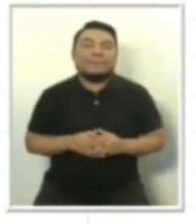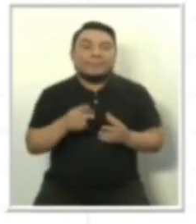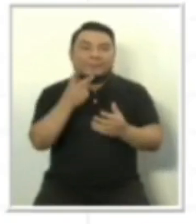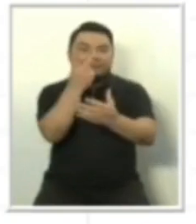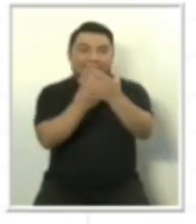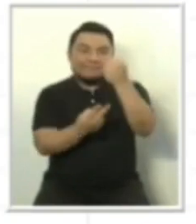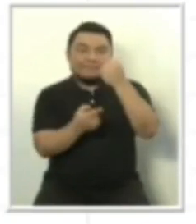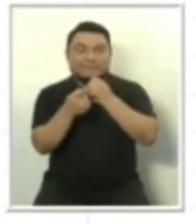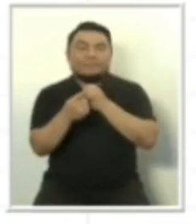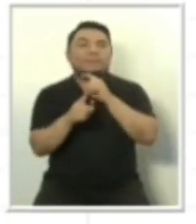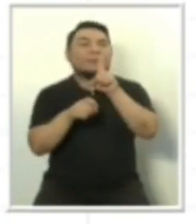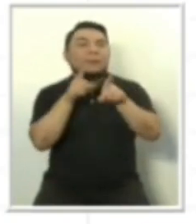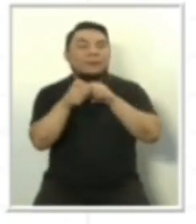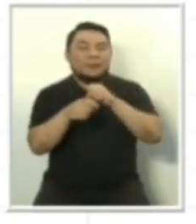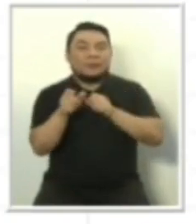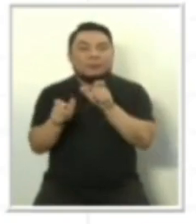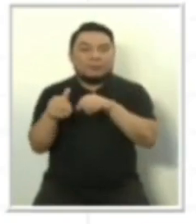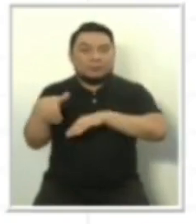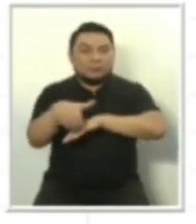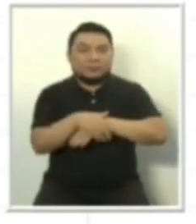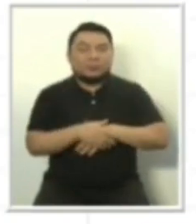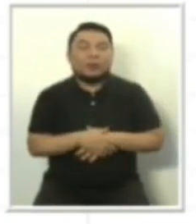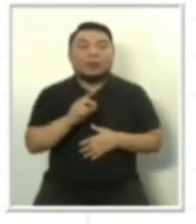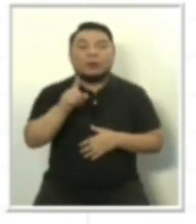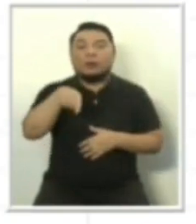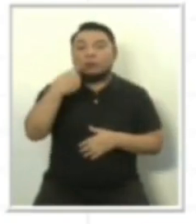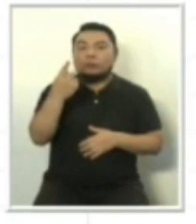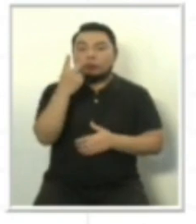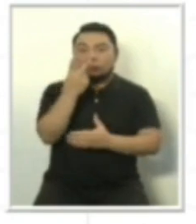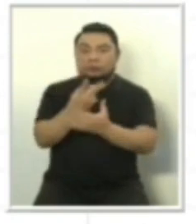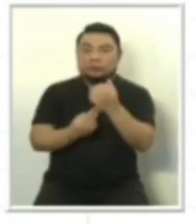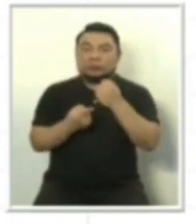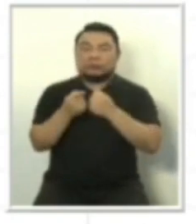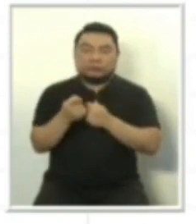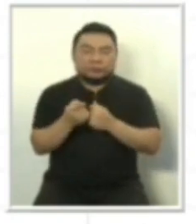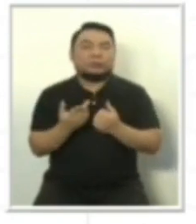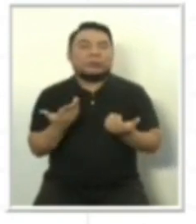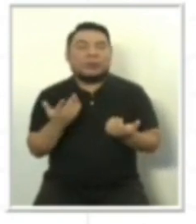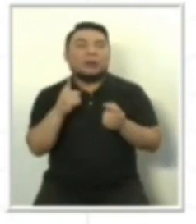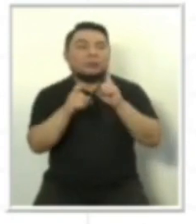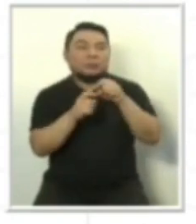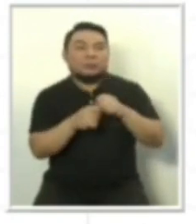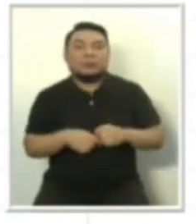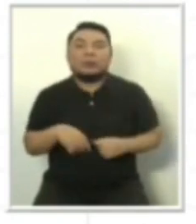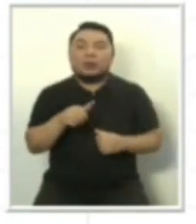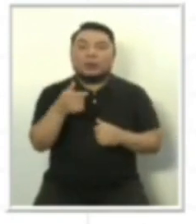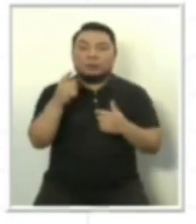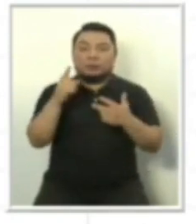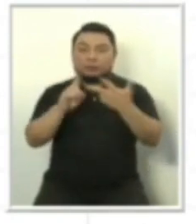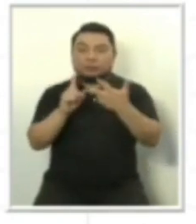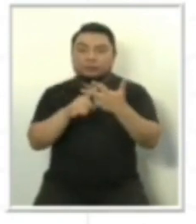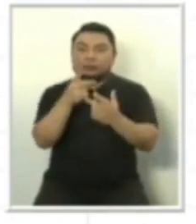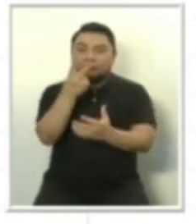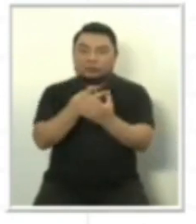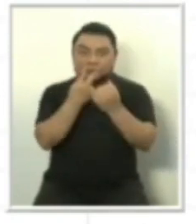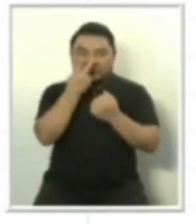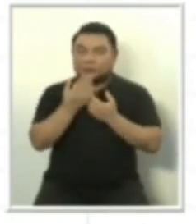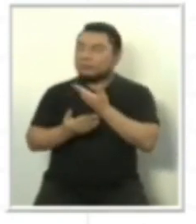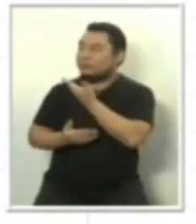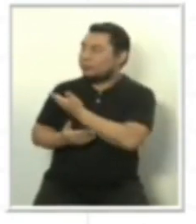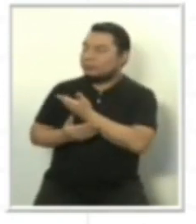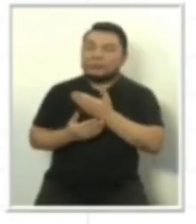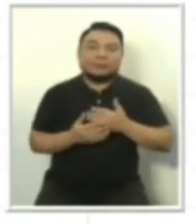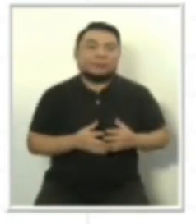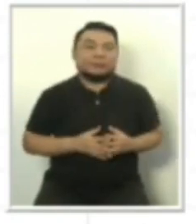contestará a esta primera pregunta ciudadana. Victoria Nacional, Juntos por el Perú, segunda dupla. Frente Amplio por Justicia, Vida y Libertad. Partido Popular